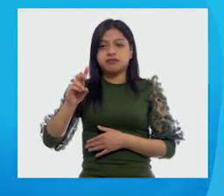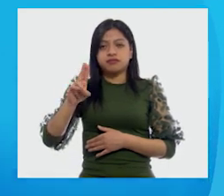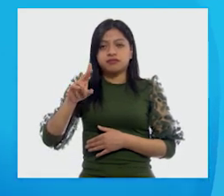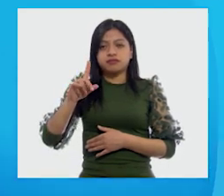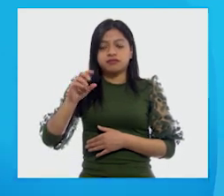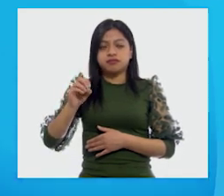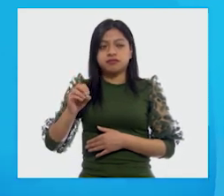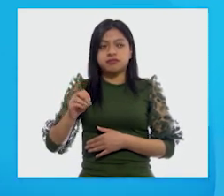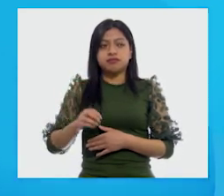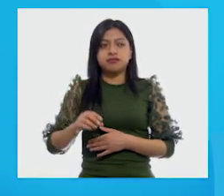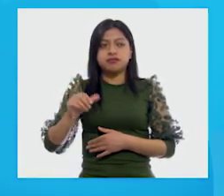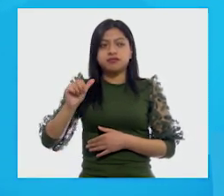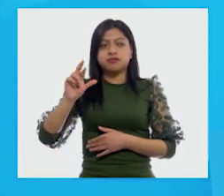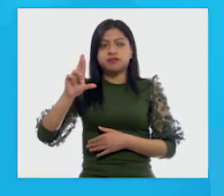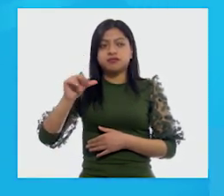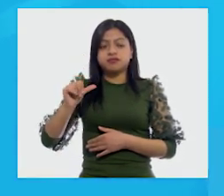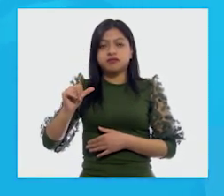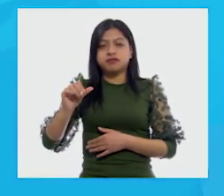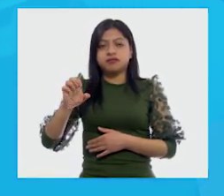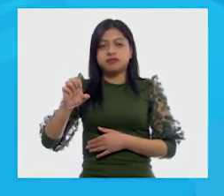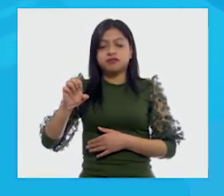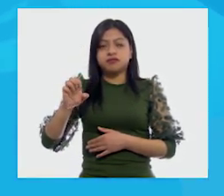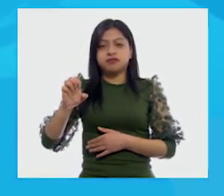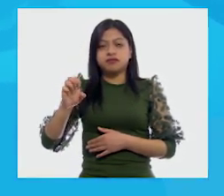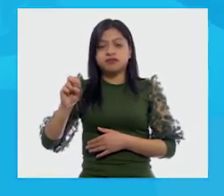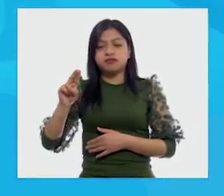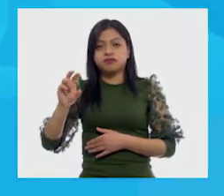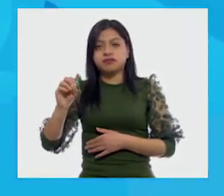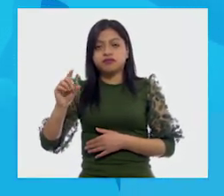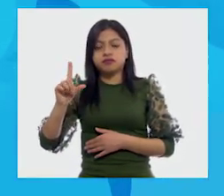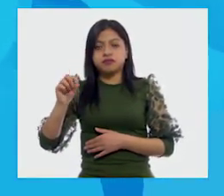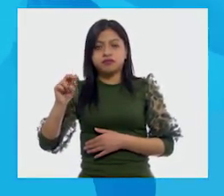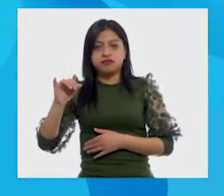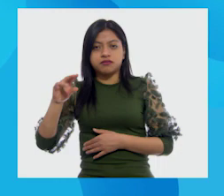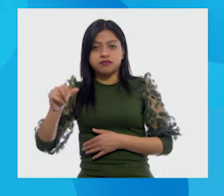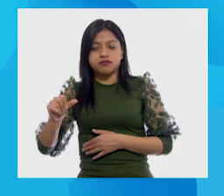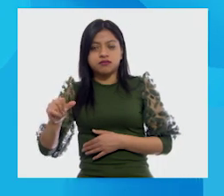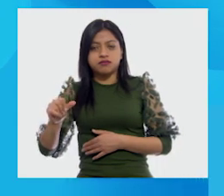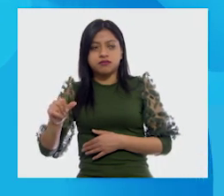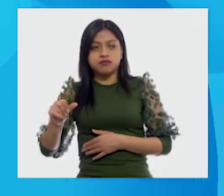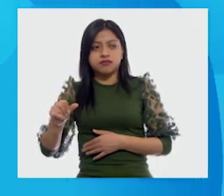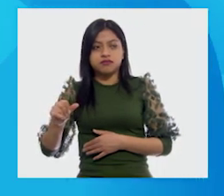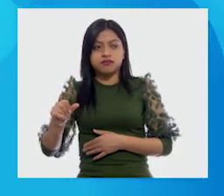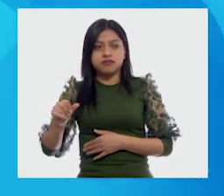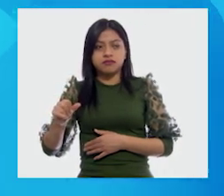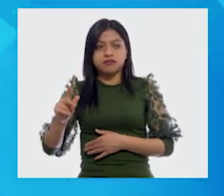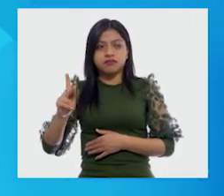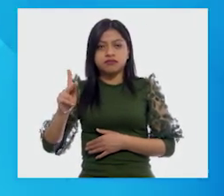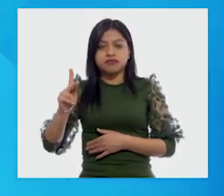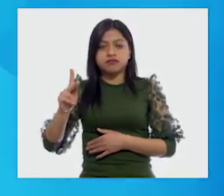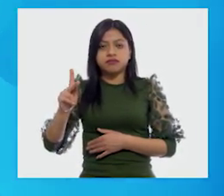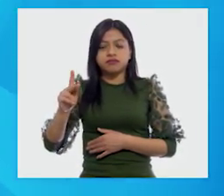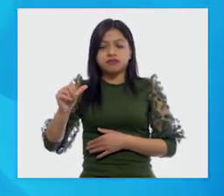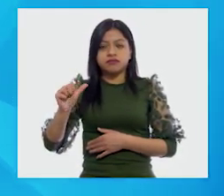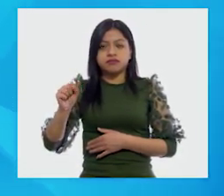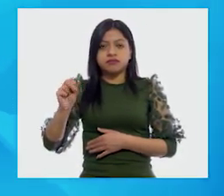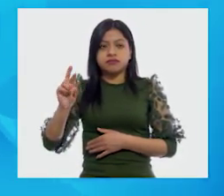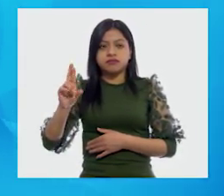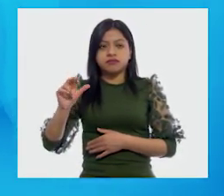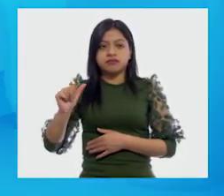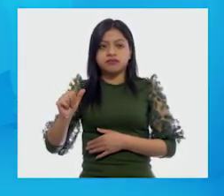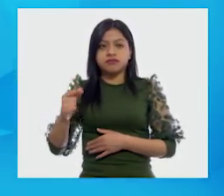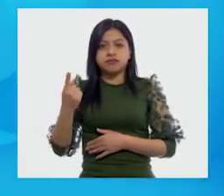hará, esú, coloía. Pasará, pasará, cabieta,